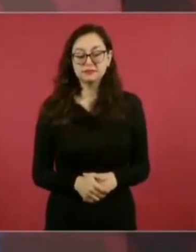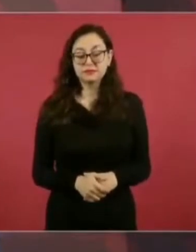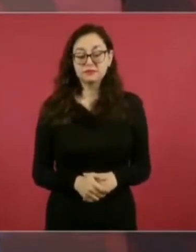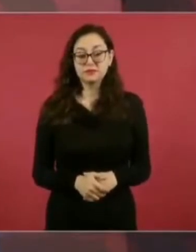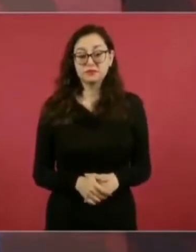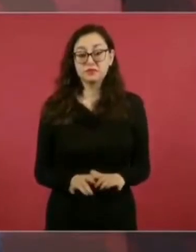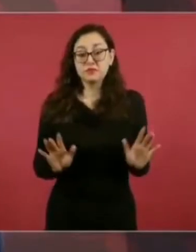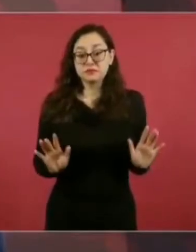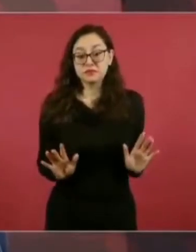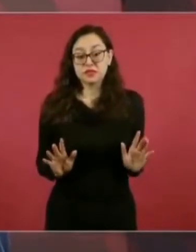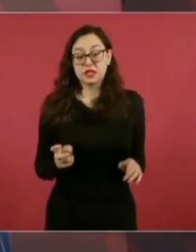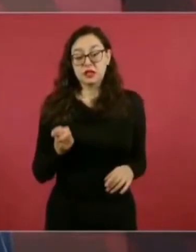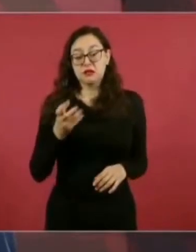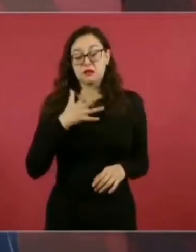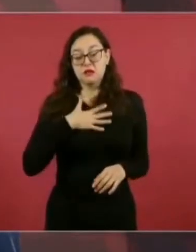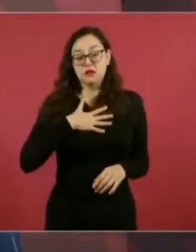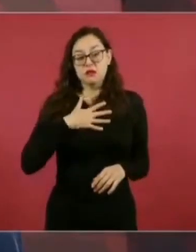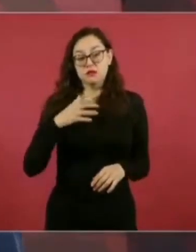es lo que puedo decir.